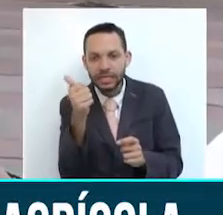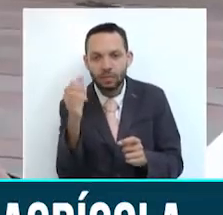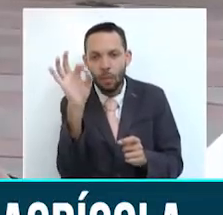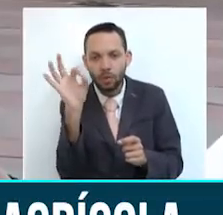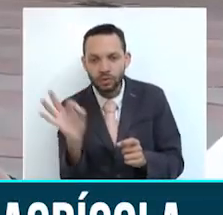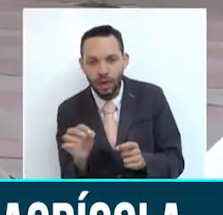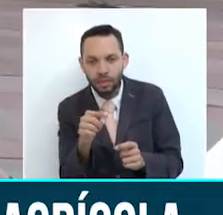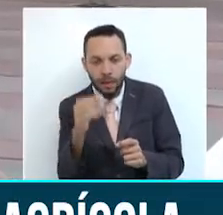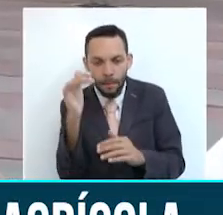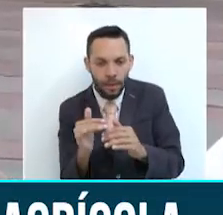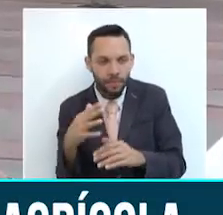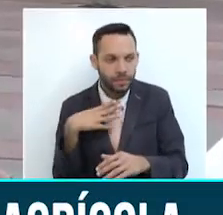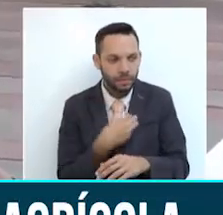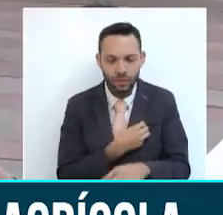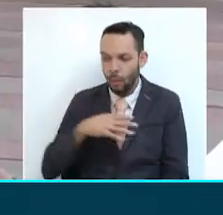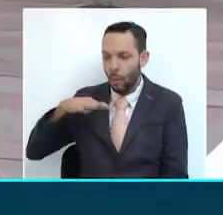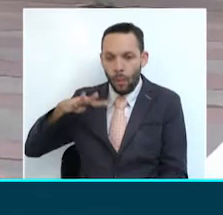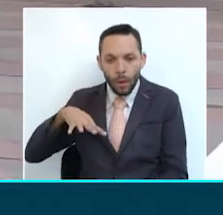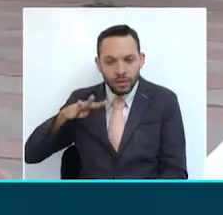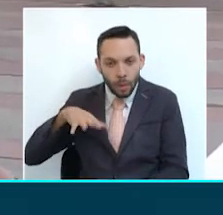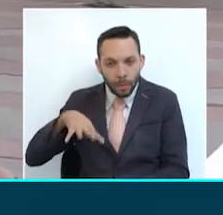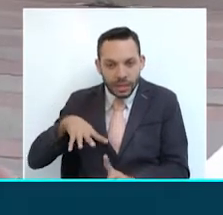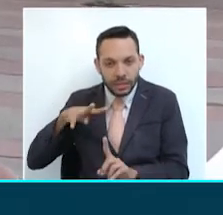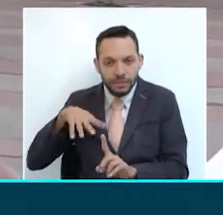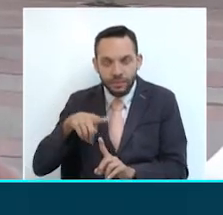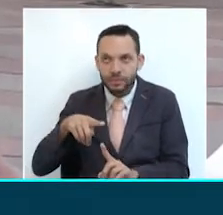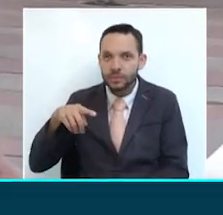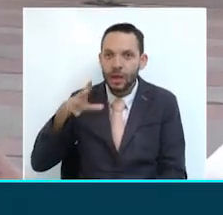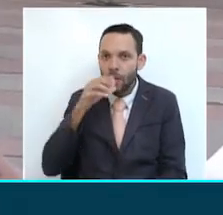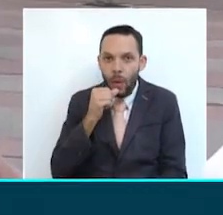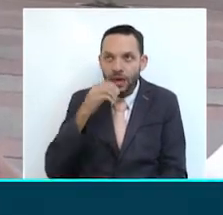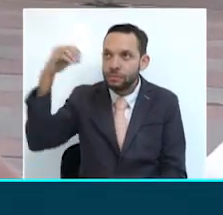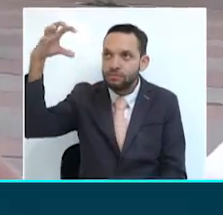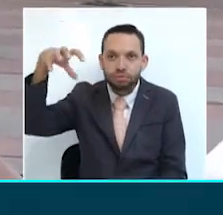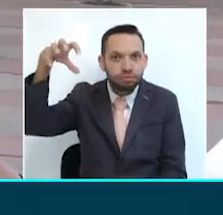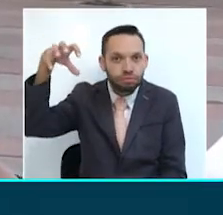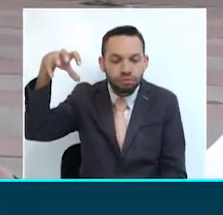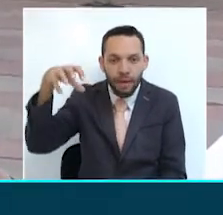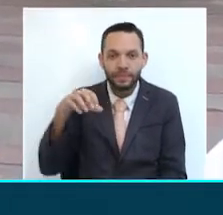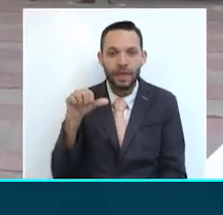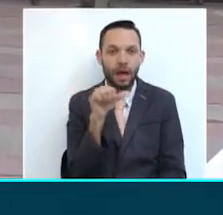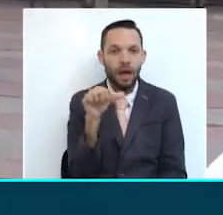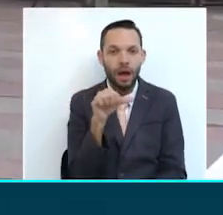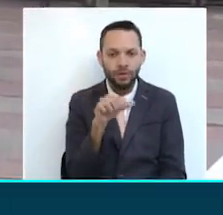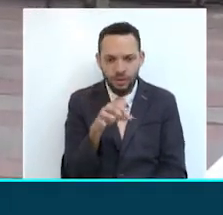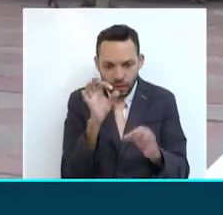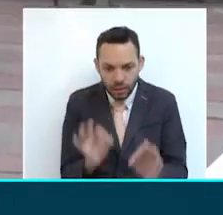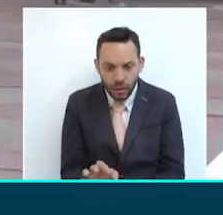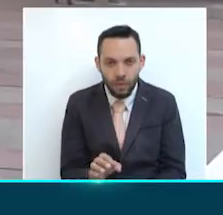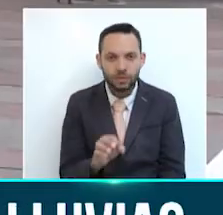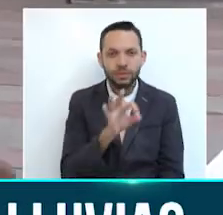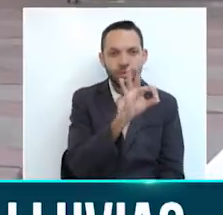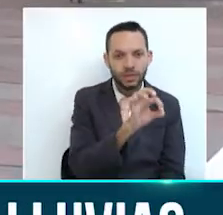La condición es que llevamos cuatro meses con déficit de lluvia. Por ejemplo, al mes de agosto es un mes que típicamente tiene 87